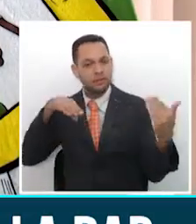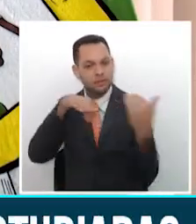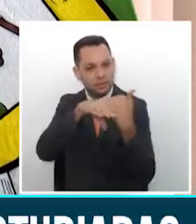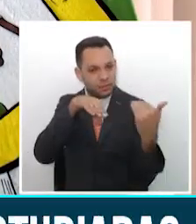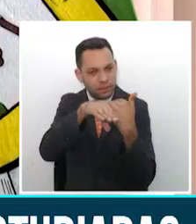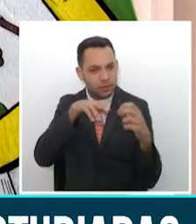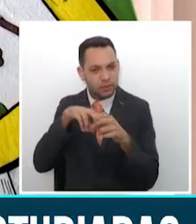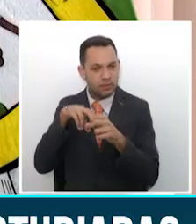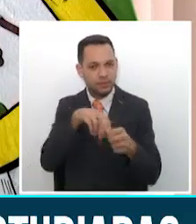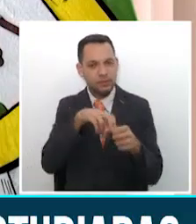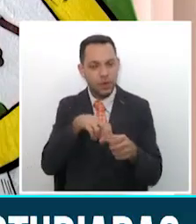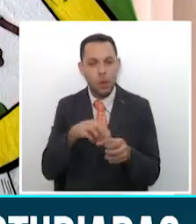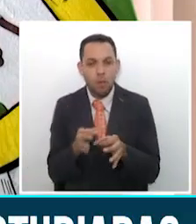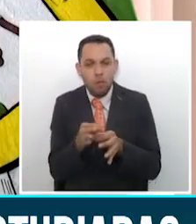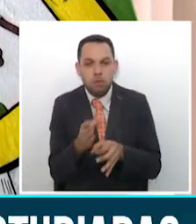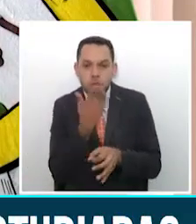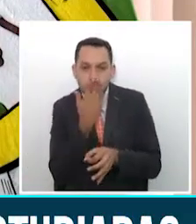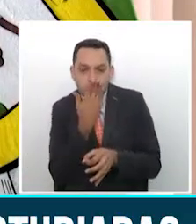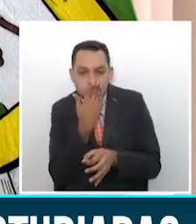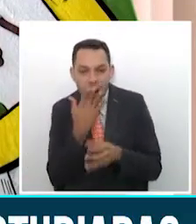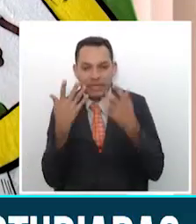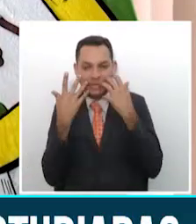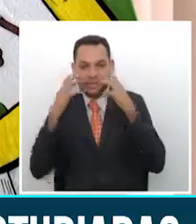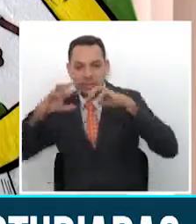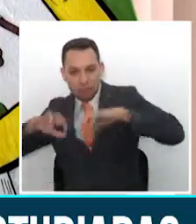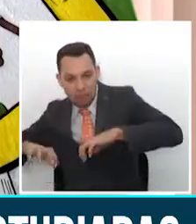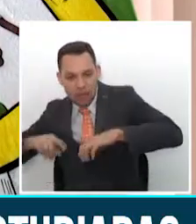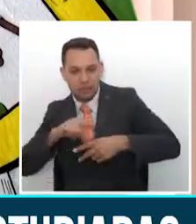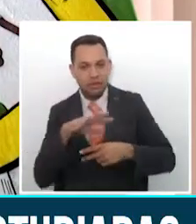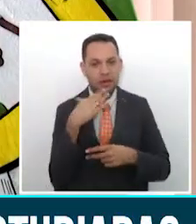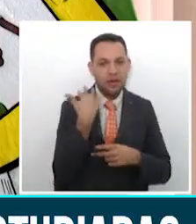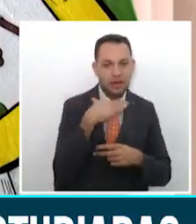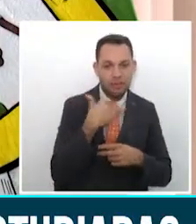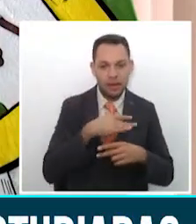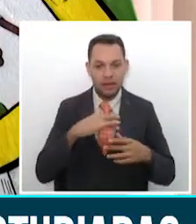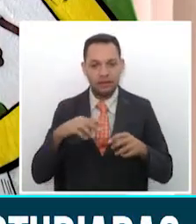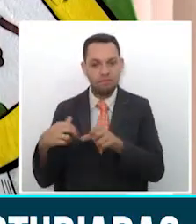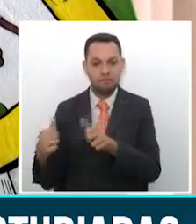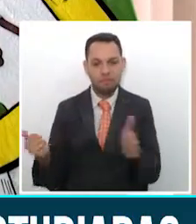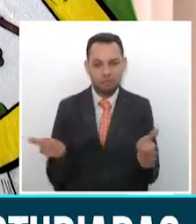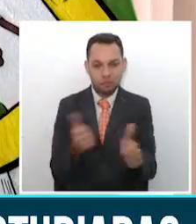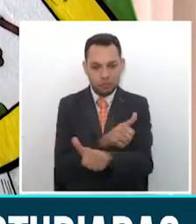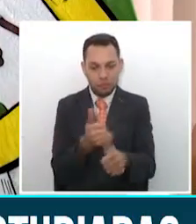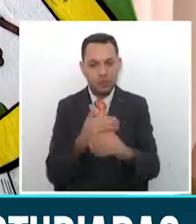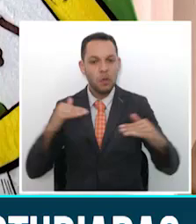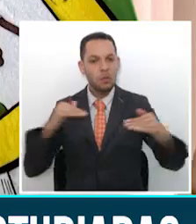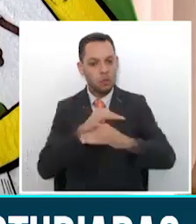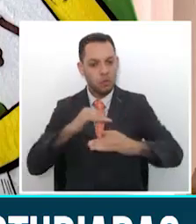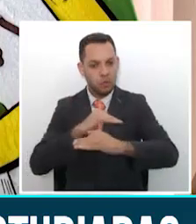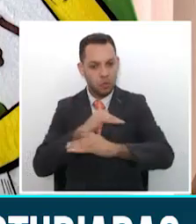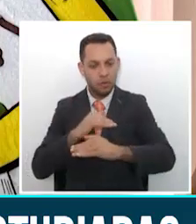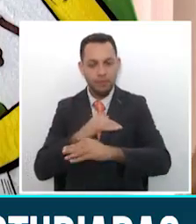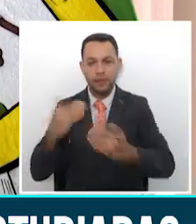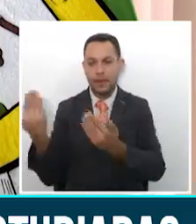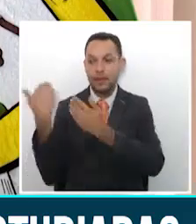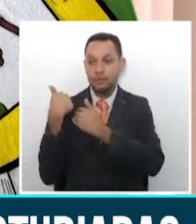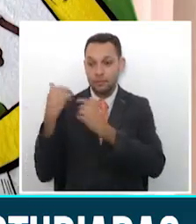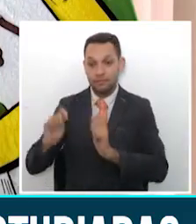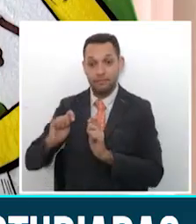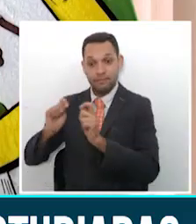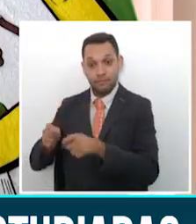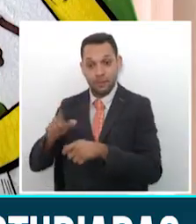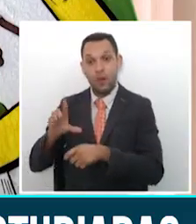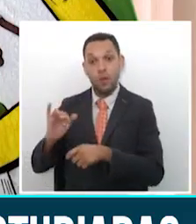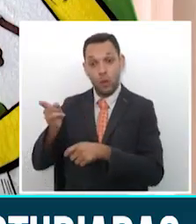Armenia-Montenegro, Montenegro-Quimbaya. Vienen muchas cosas de unión para el departamento, es una responsabilidad grande que asume hoy el doctor Luis Guillermo